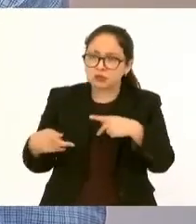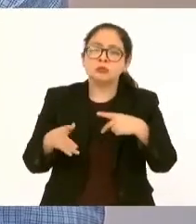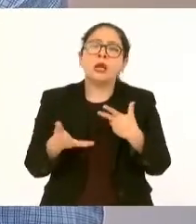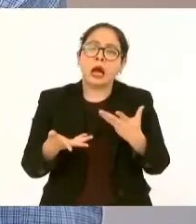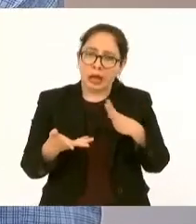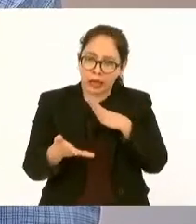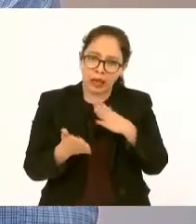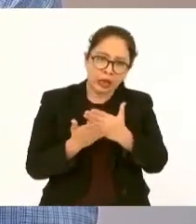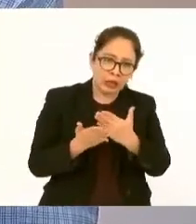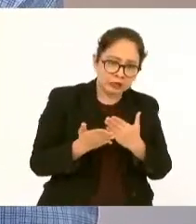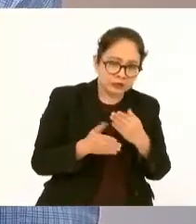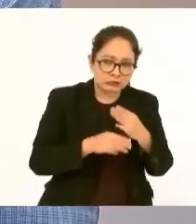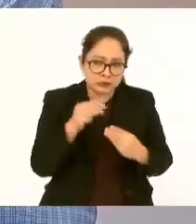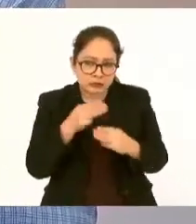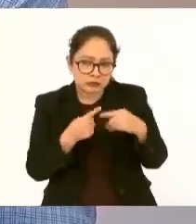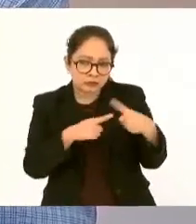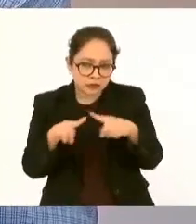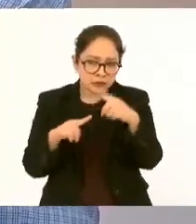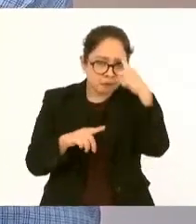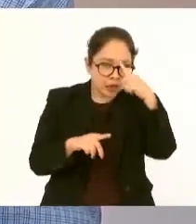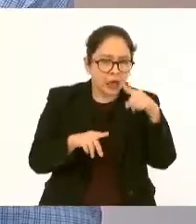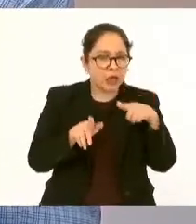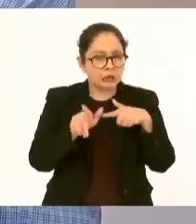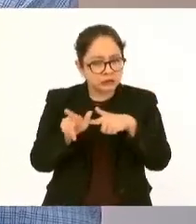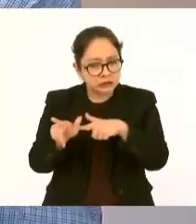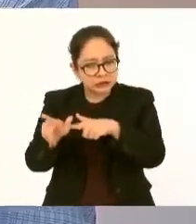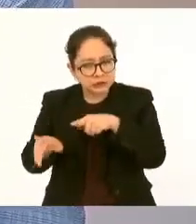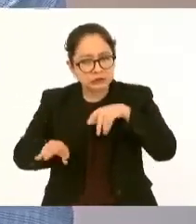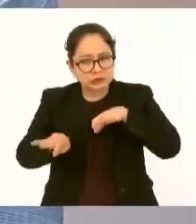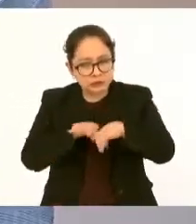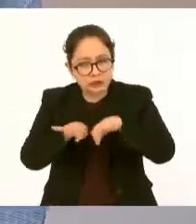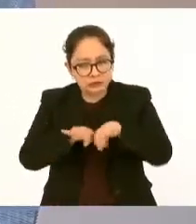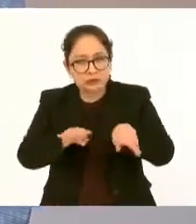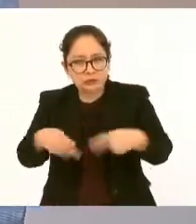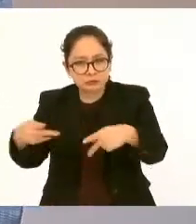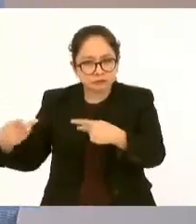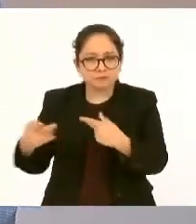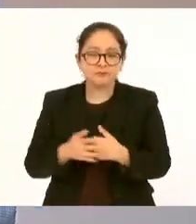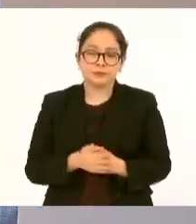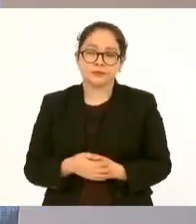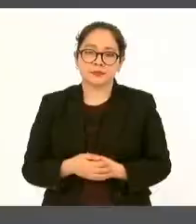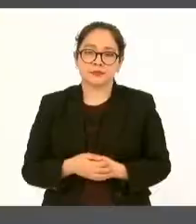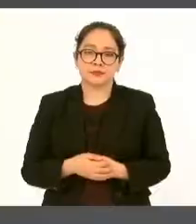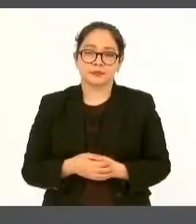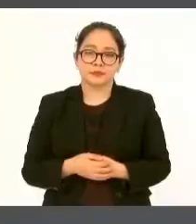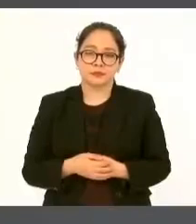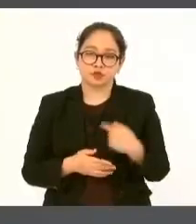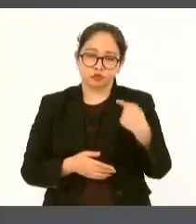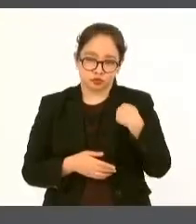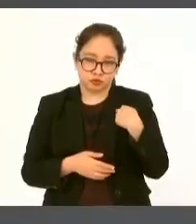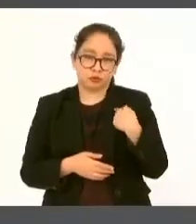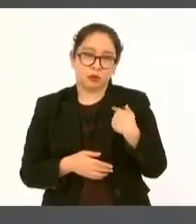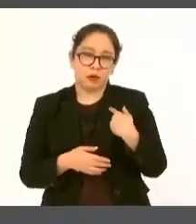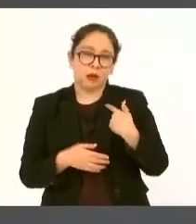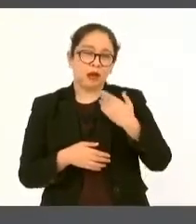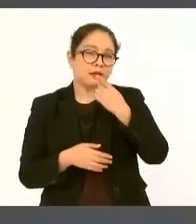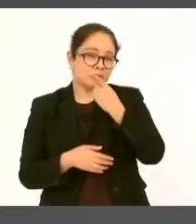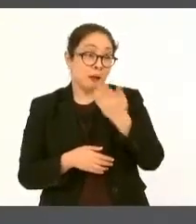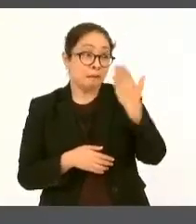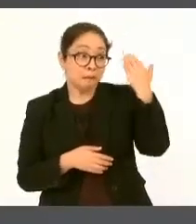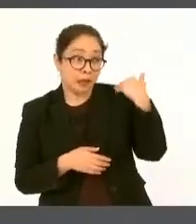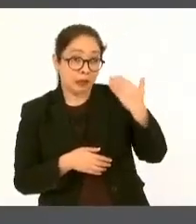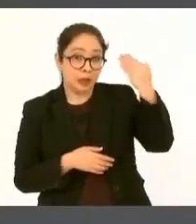indispensable y ya hablo en pasado porque estamos saliendo,